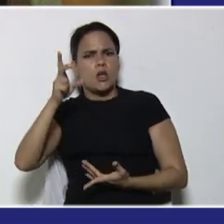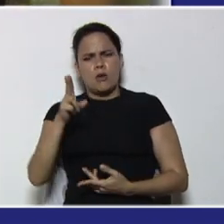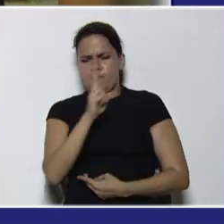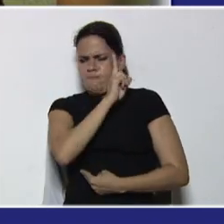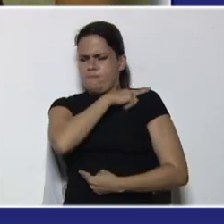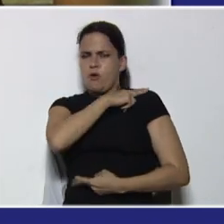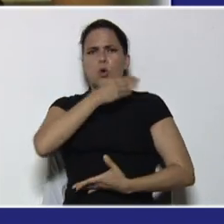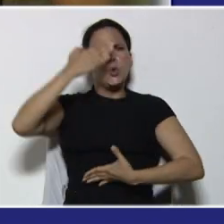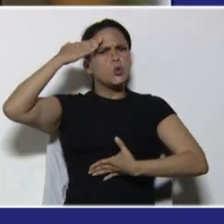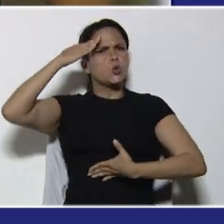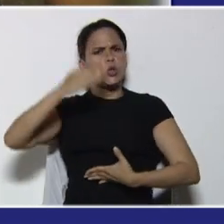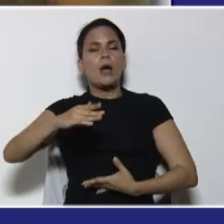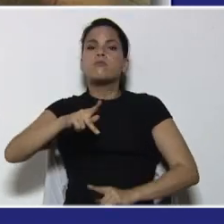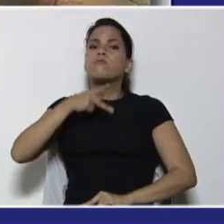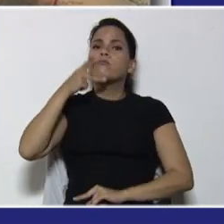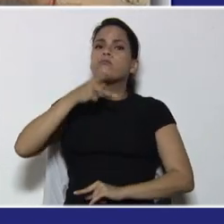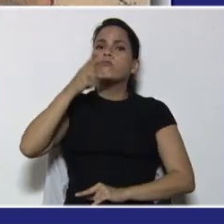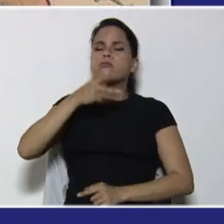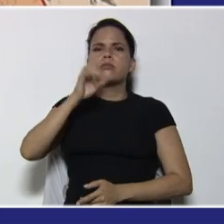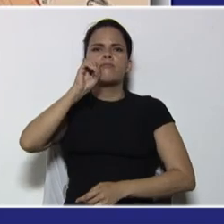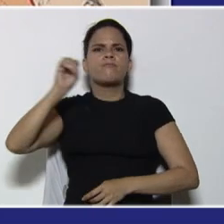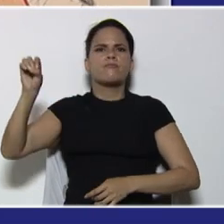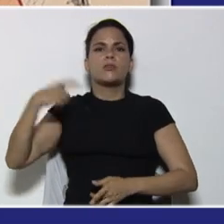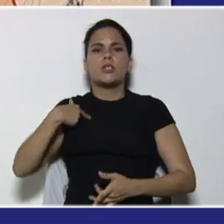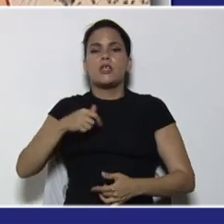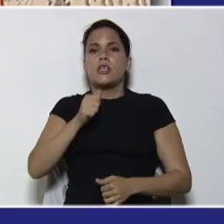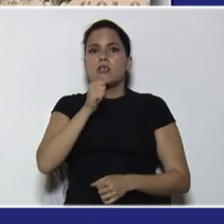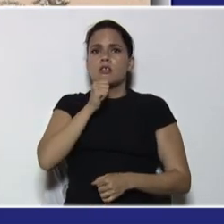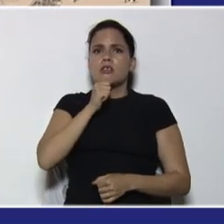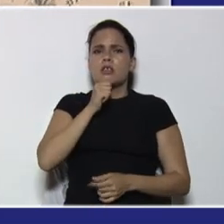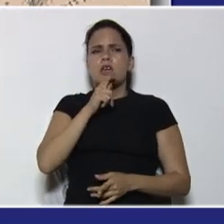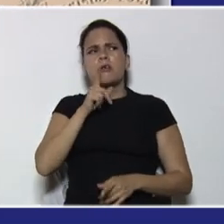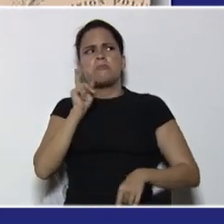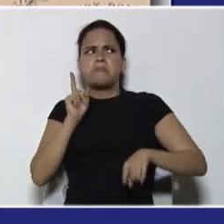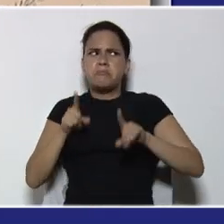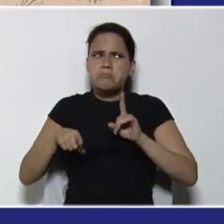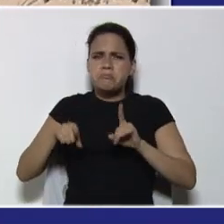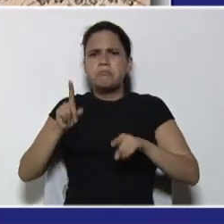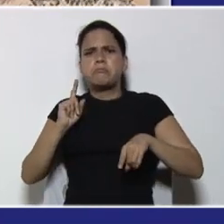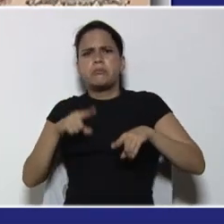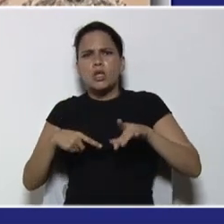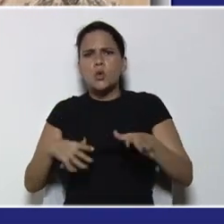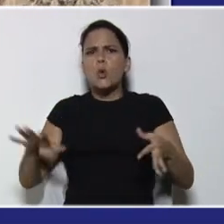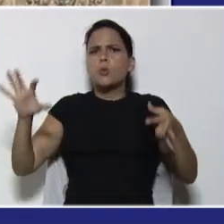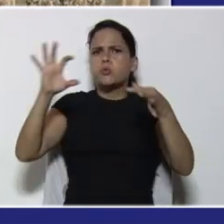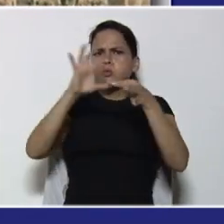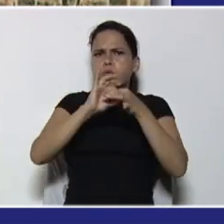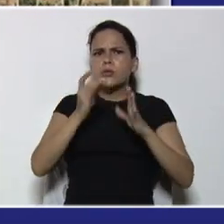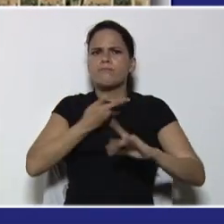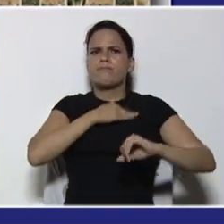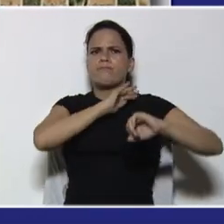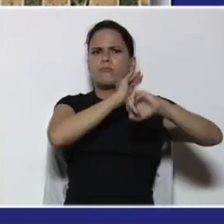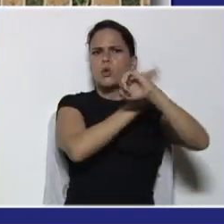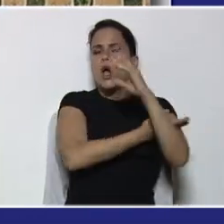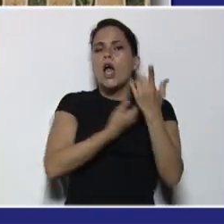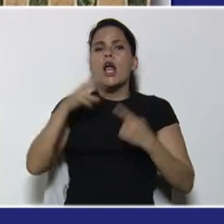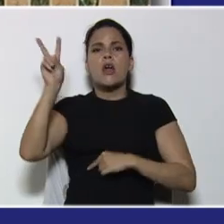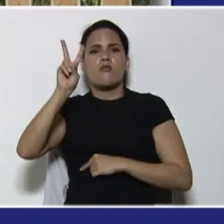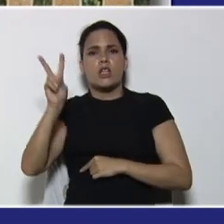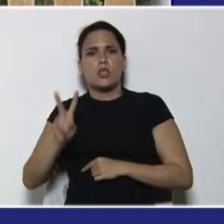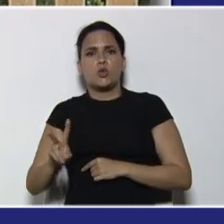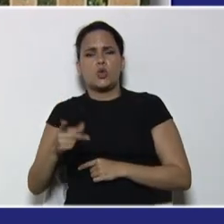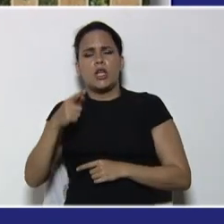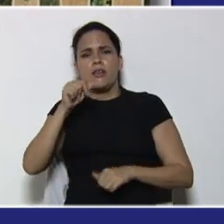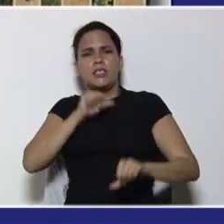caudillo militar y político oriental que indirecta o indirectamente estuvo vinculado al poder en la Venezuela de